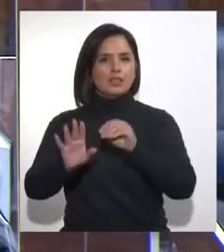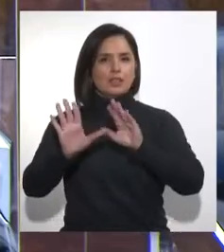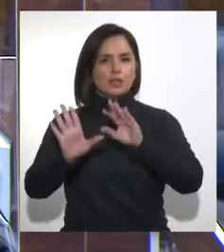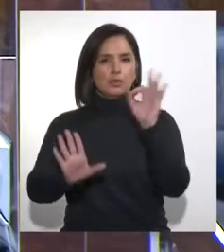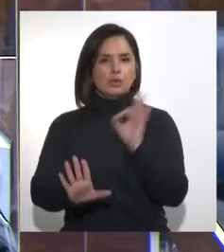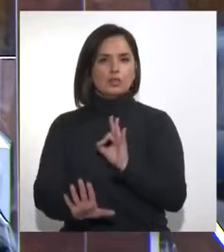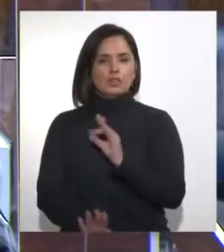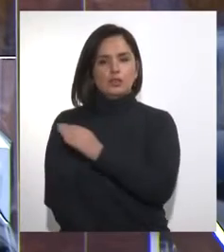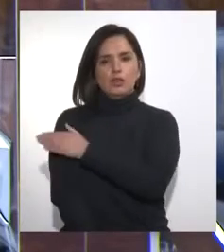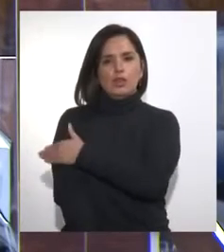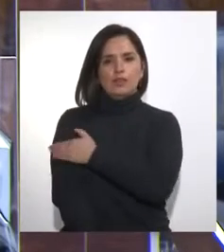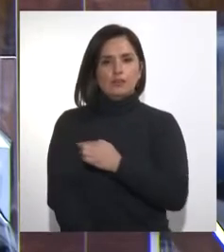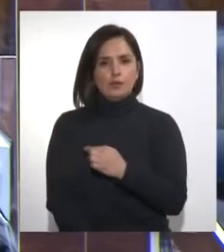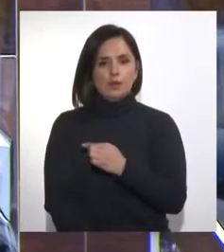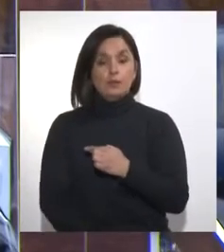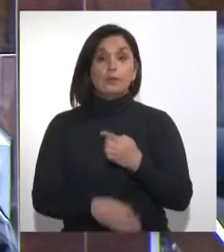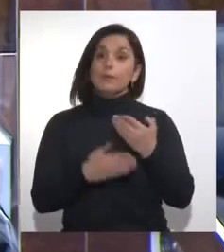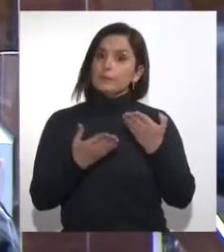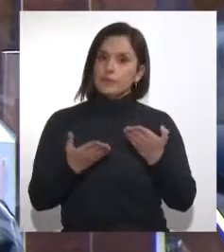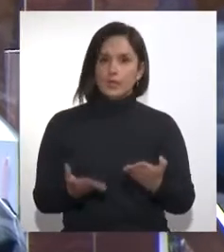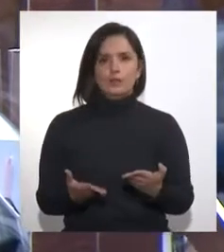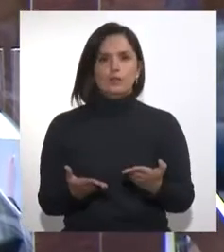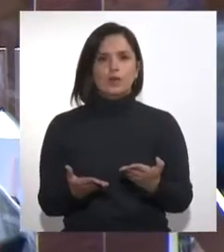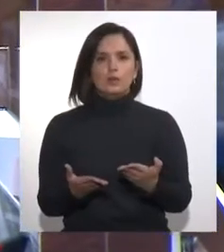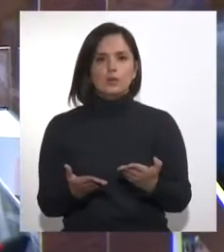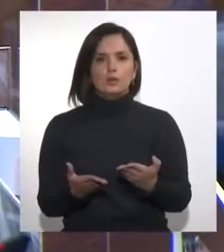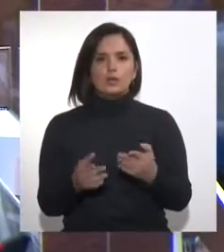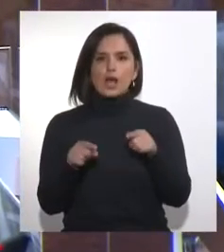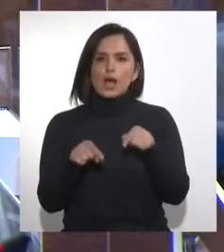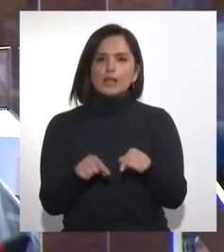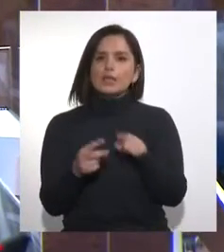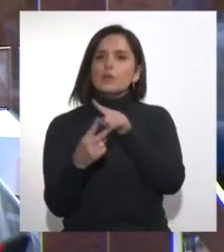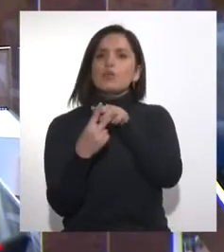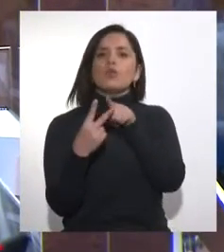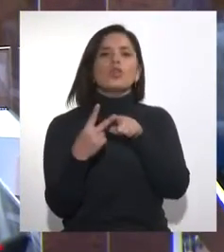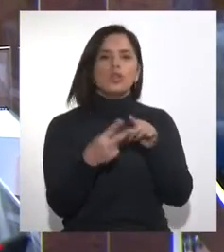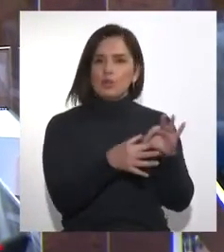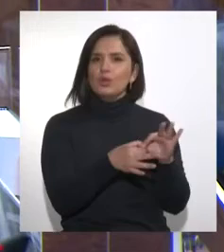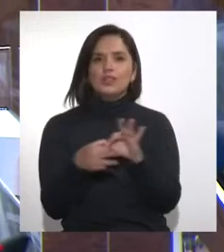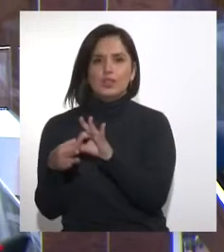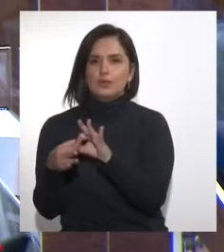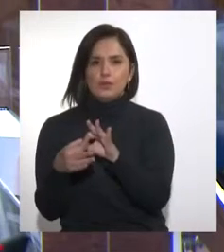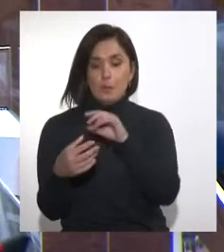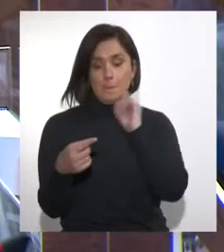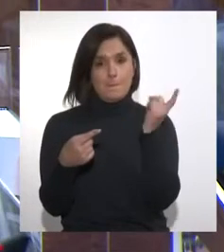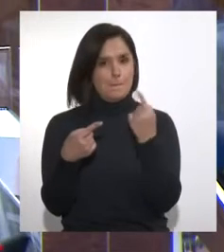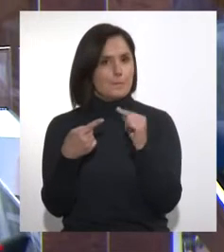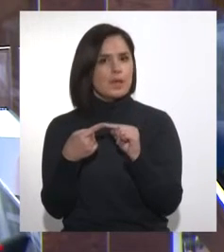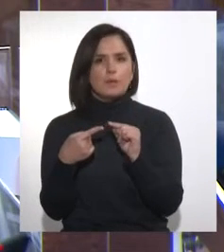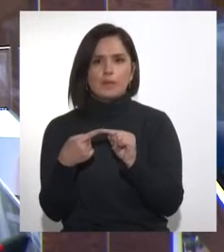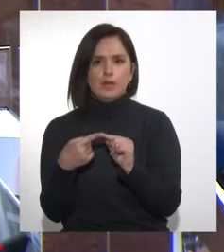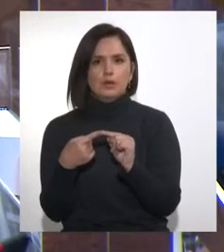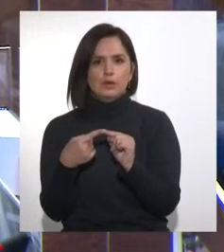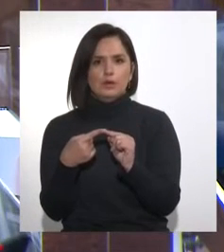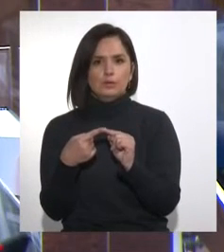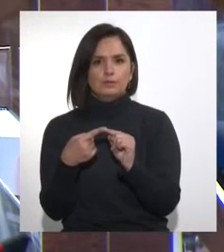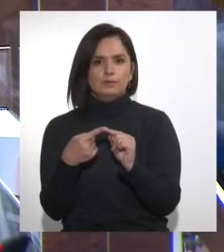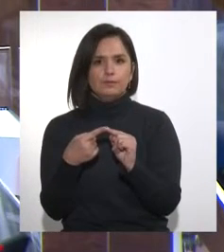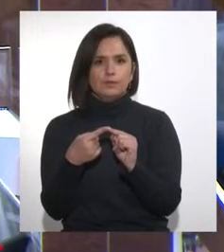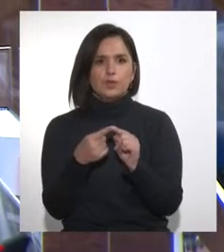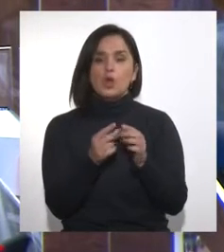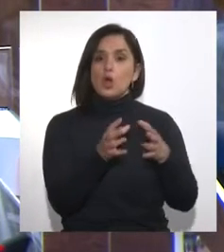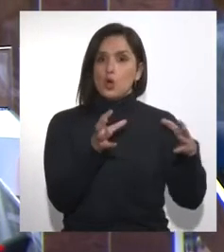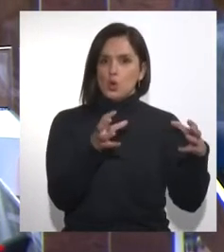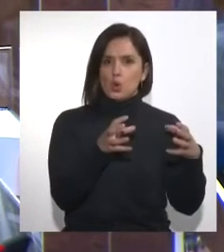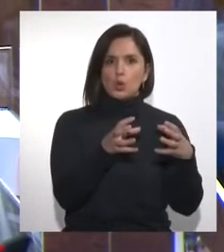AFP. Y estamos esencialmente aquí por dos razones. Primero, un amplísimo sector de nuestro